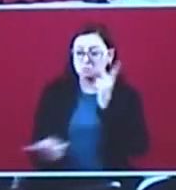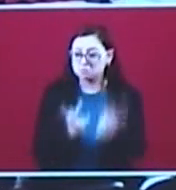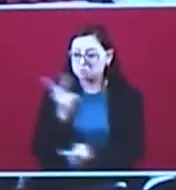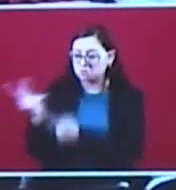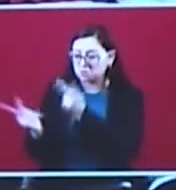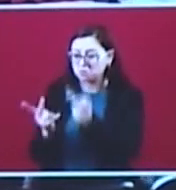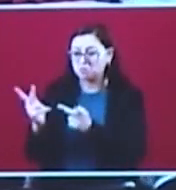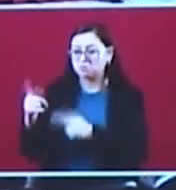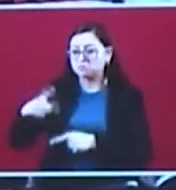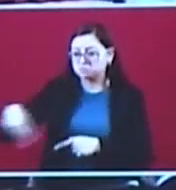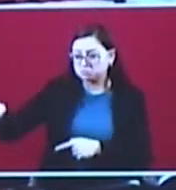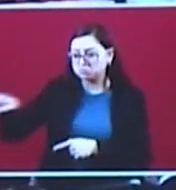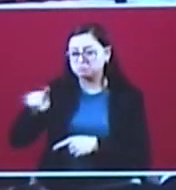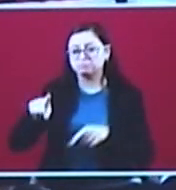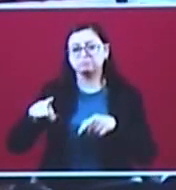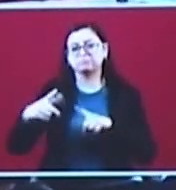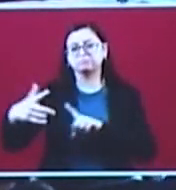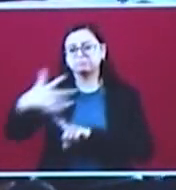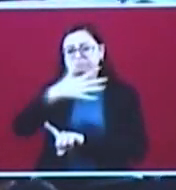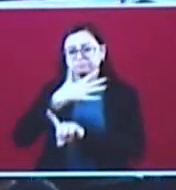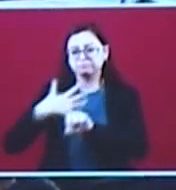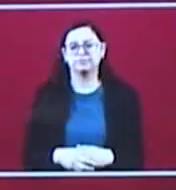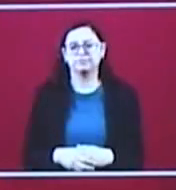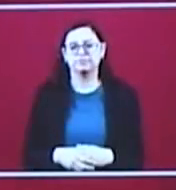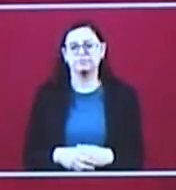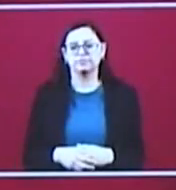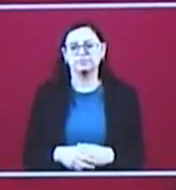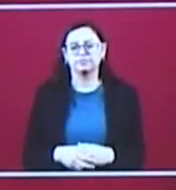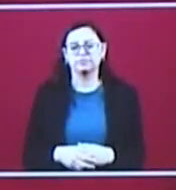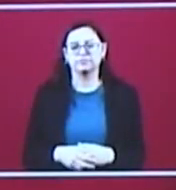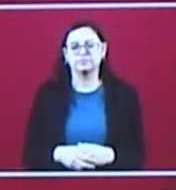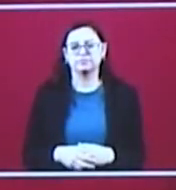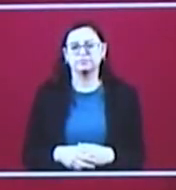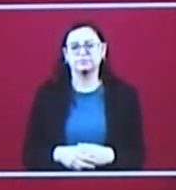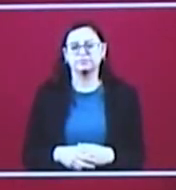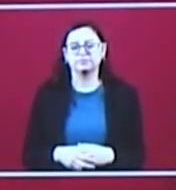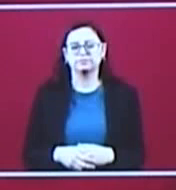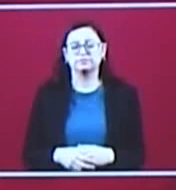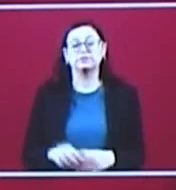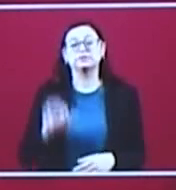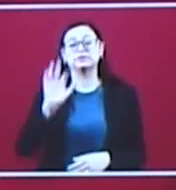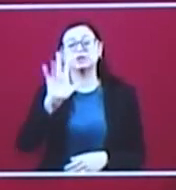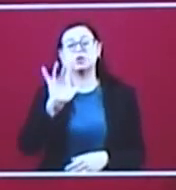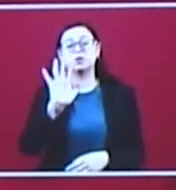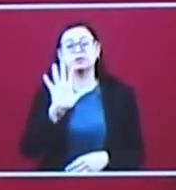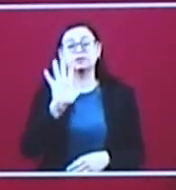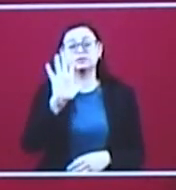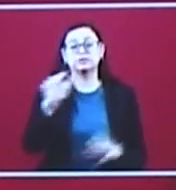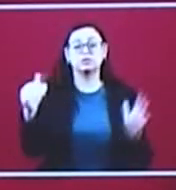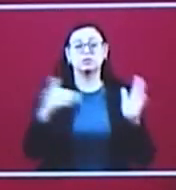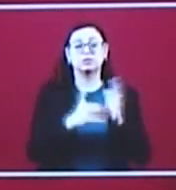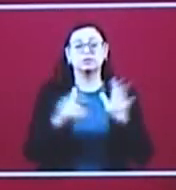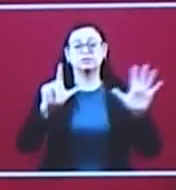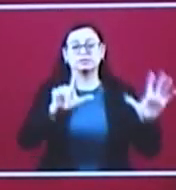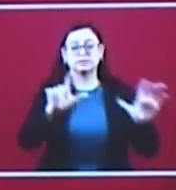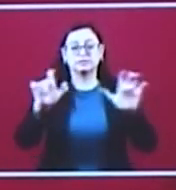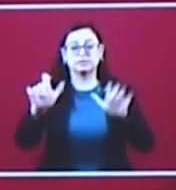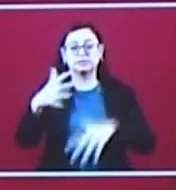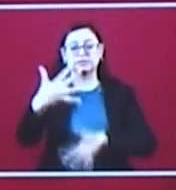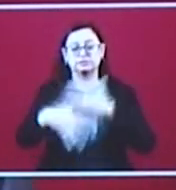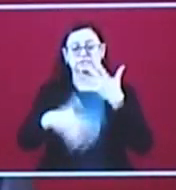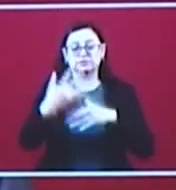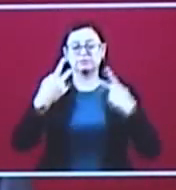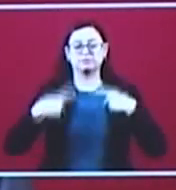señor Andrés Manuel López Obrador es presidente en funciones. Recuerde usted que antes hubo dos, pero estas tuvieron lugar mientras era presidente